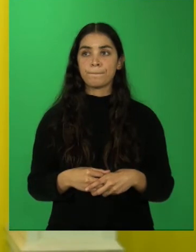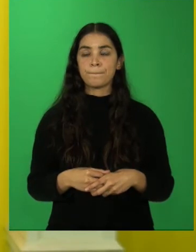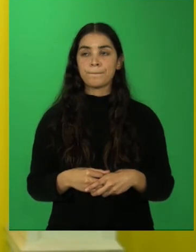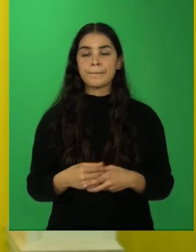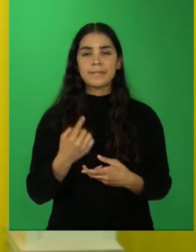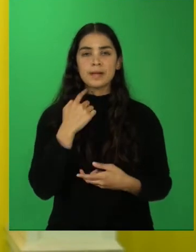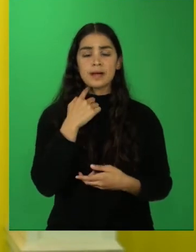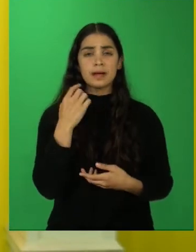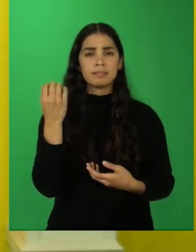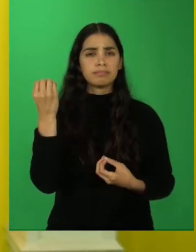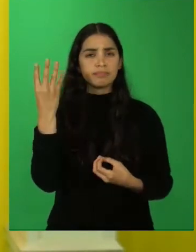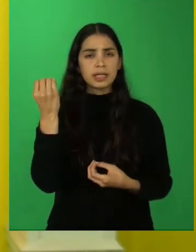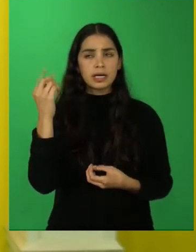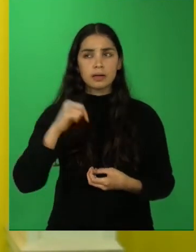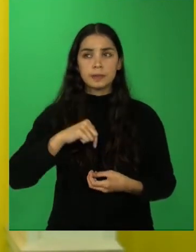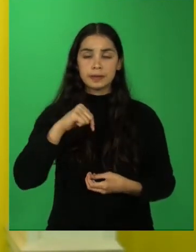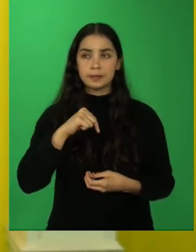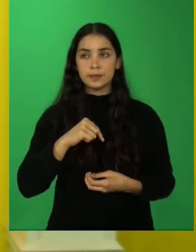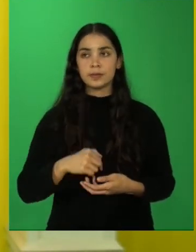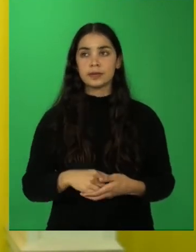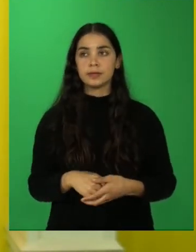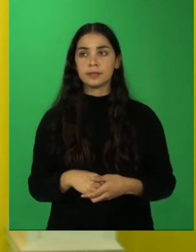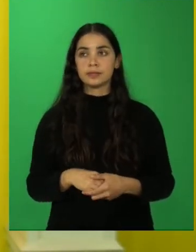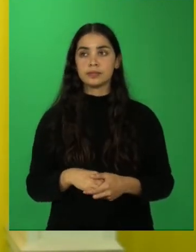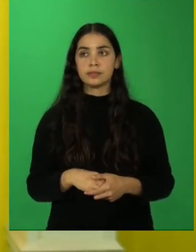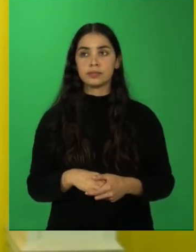¿Qué hemos aprendido el día de hoy?